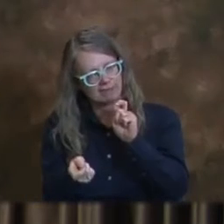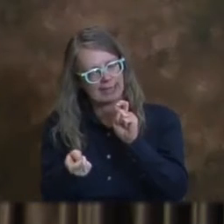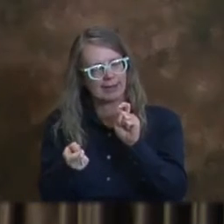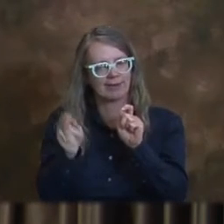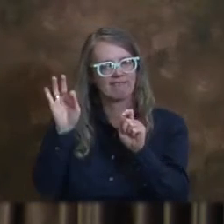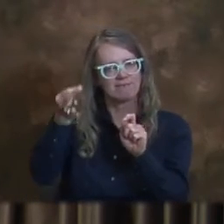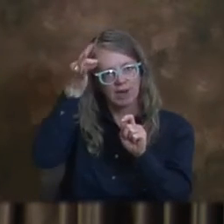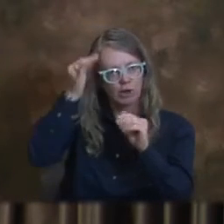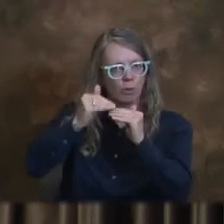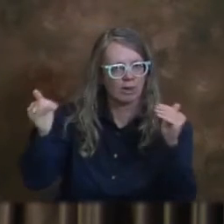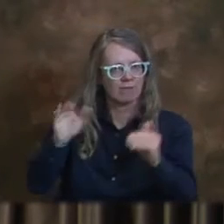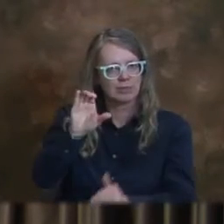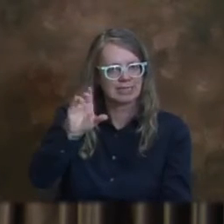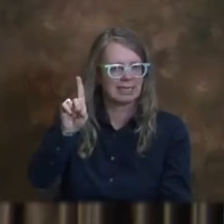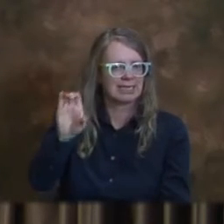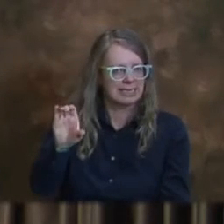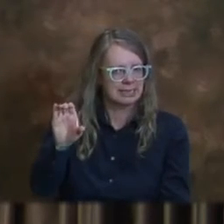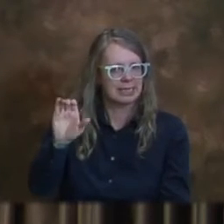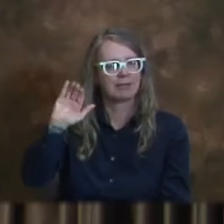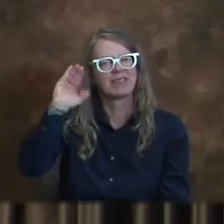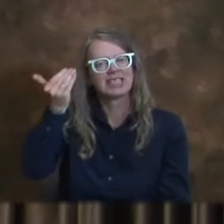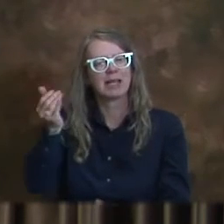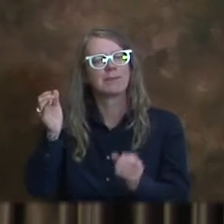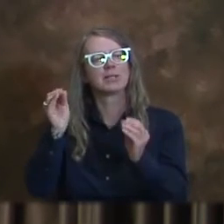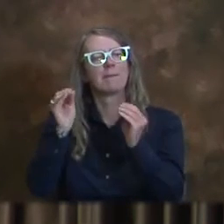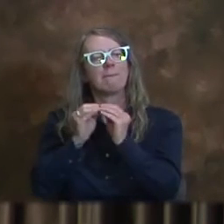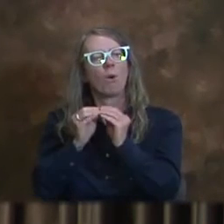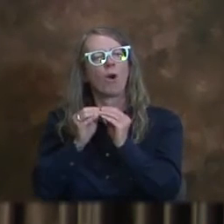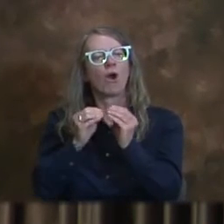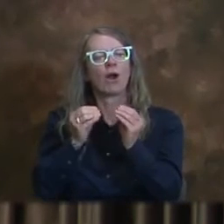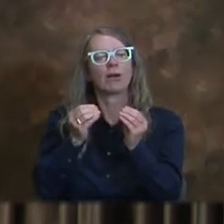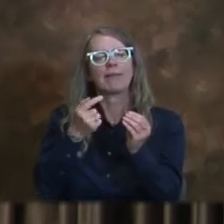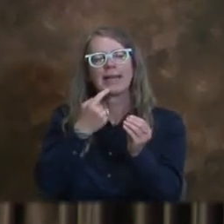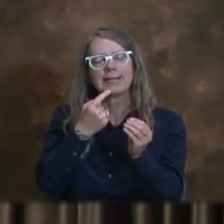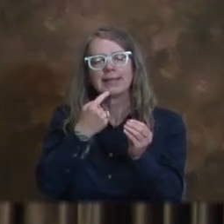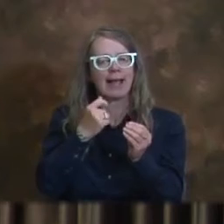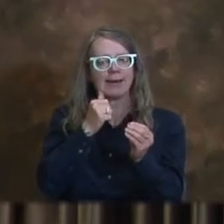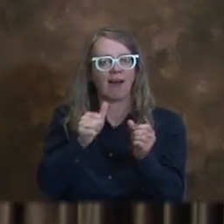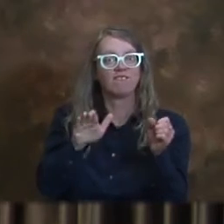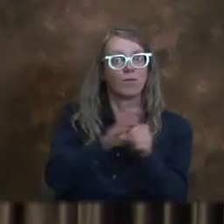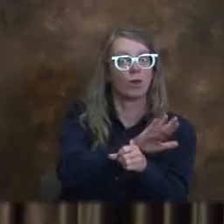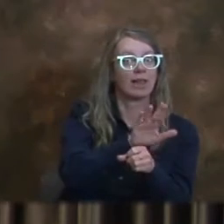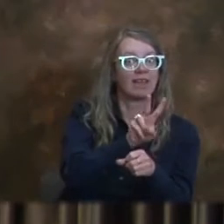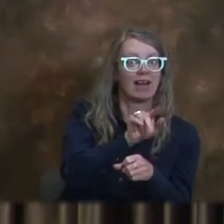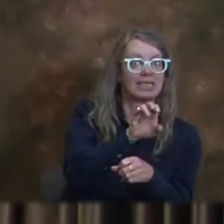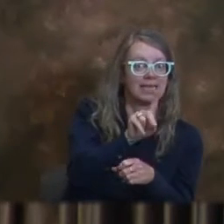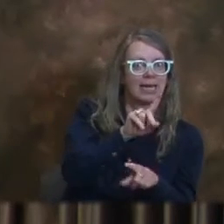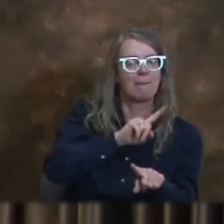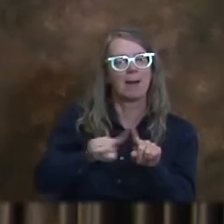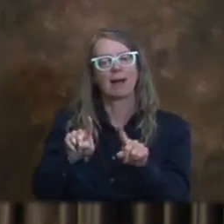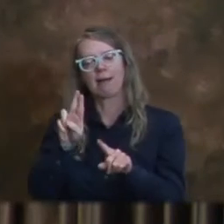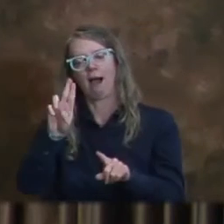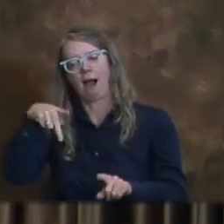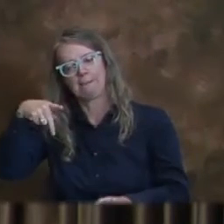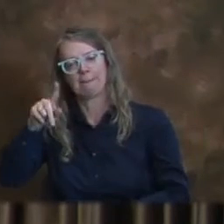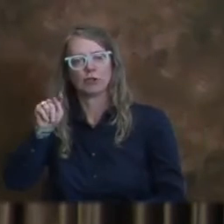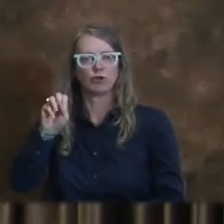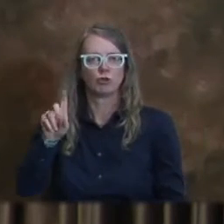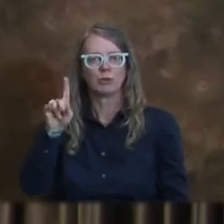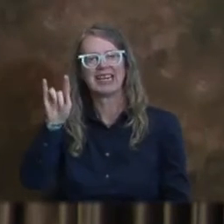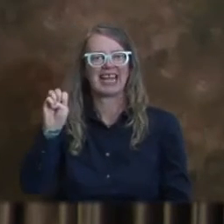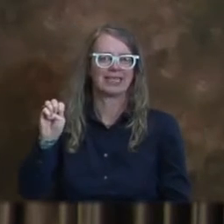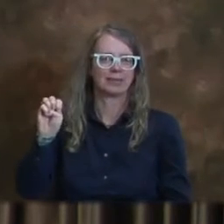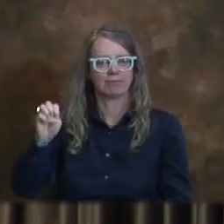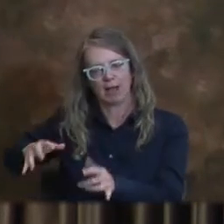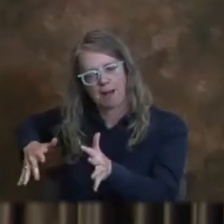comunicamos en este aspecto. Por ejemplo, decimos, están actualizados, están al día con sus vacunas de COVID